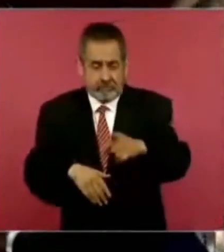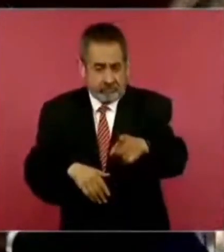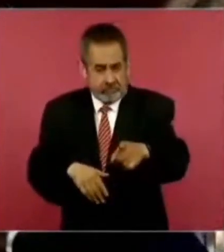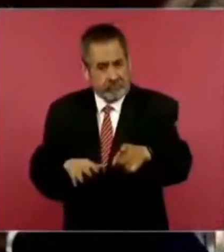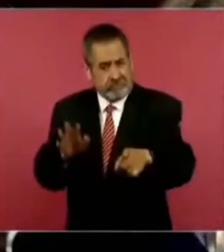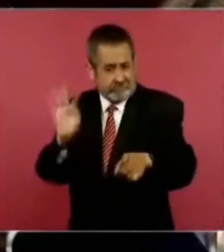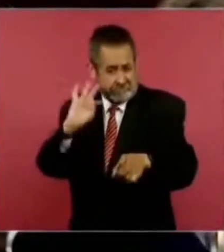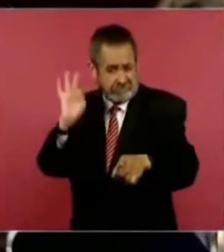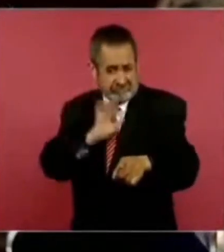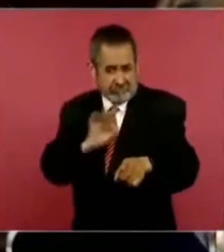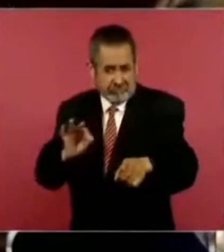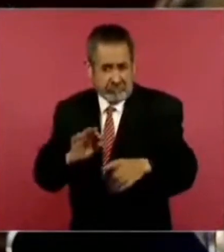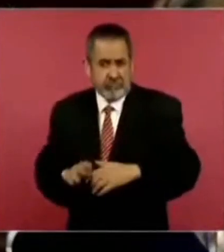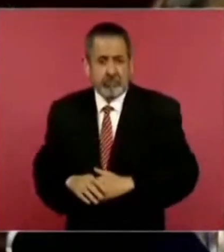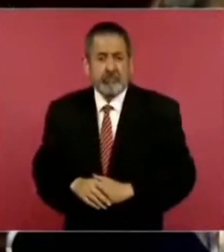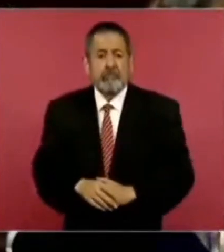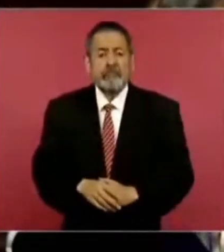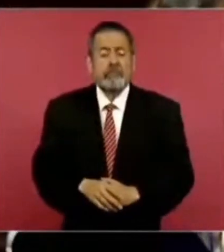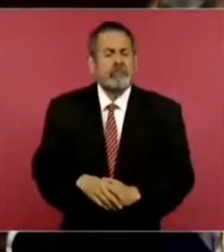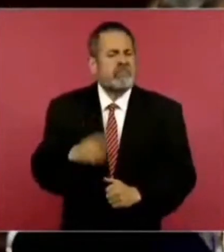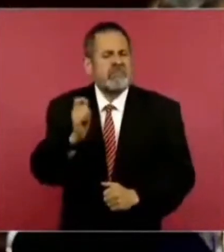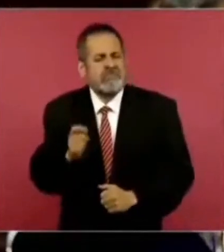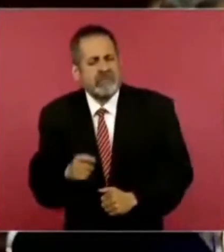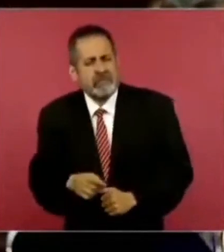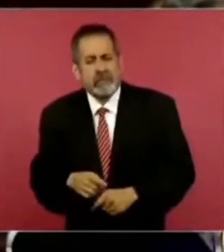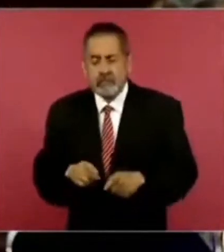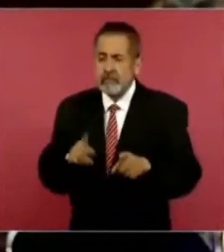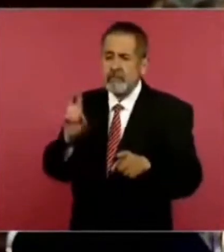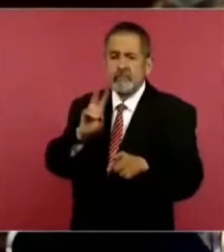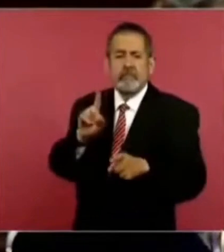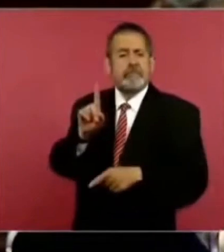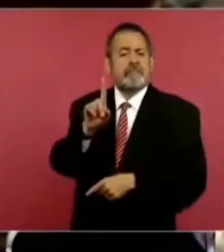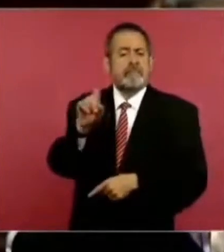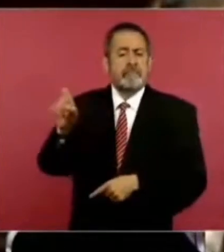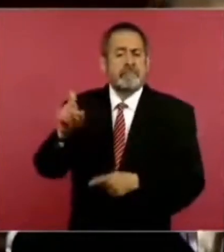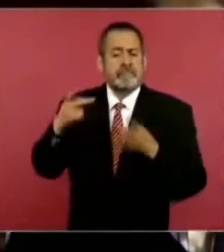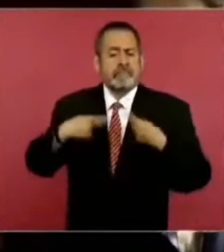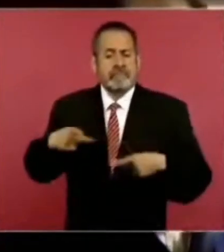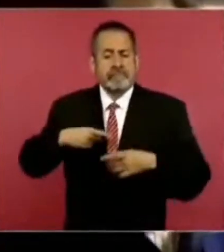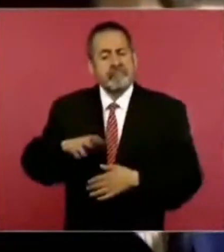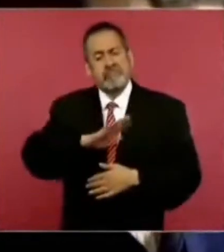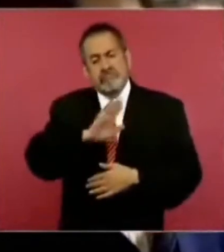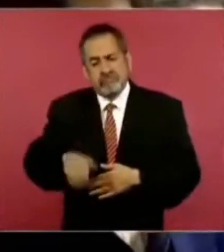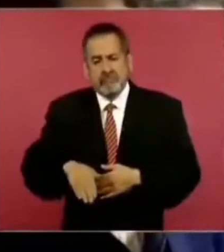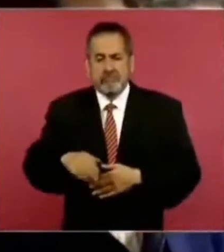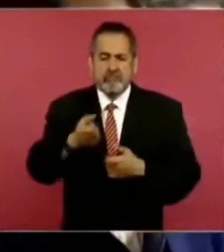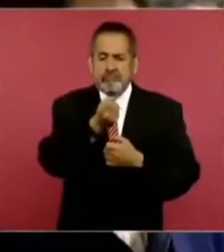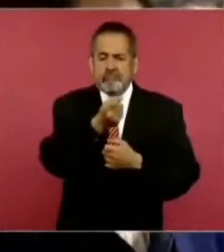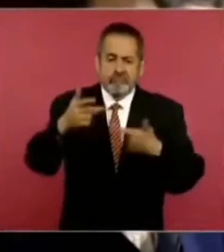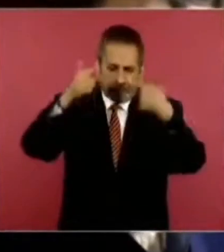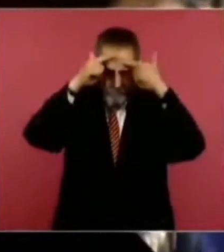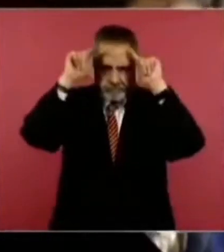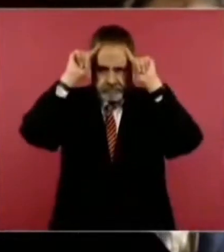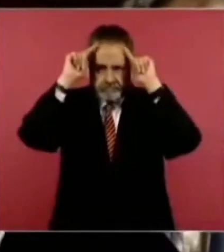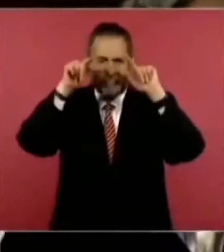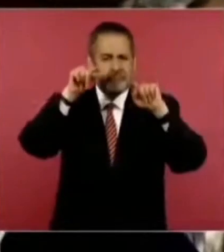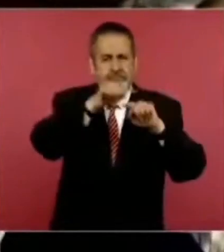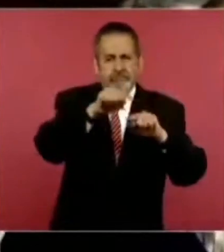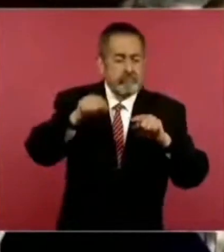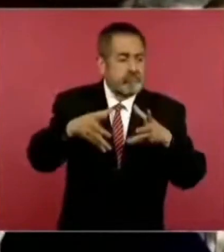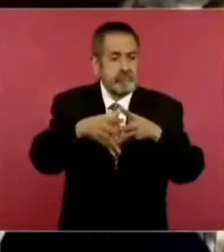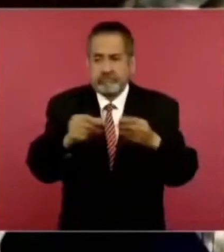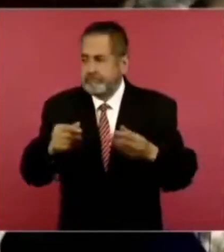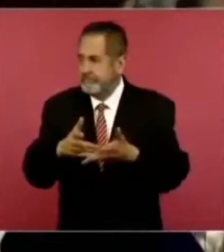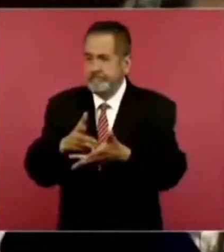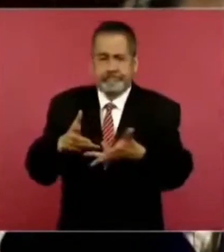esto puede ser cierto? ¿Que hay qué? Que esto puede ser cierto. Más de 100 vidas que se han perdido entre marineros que están